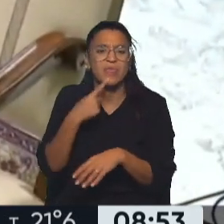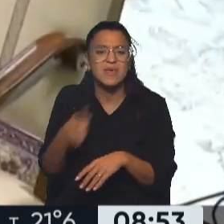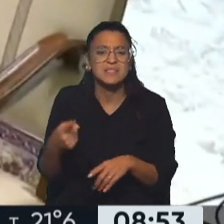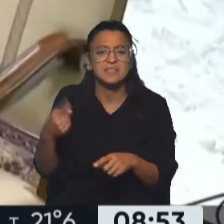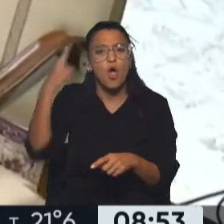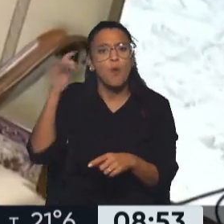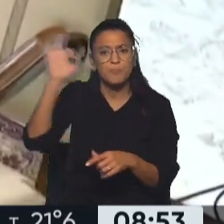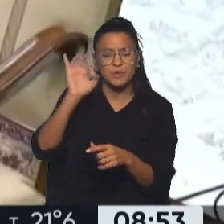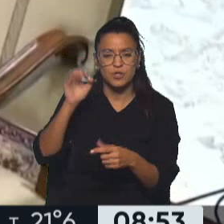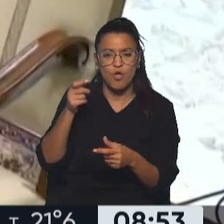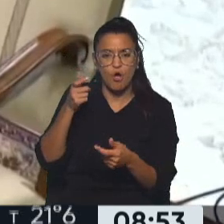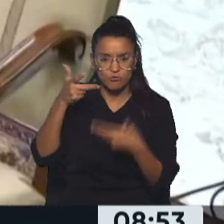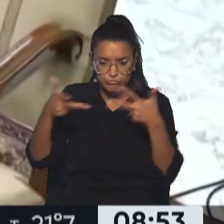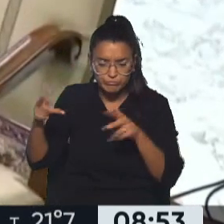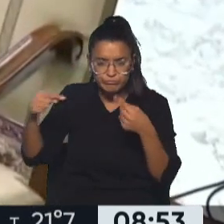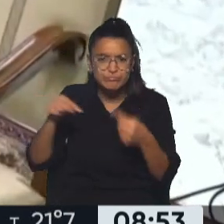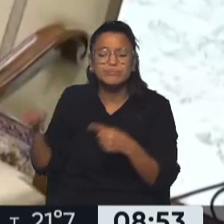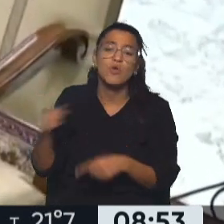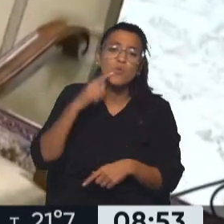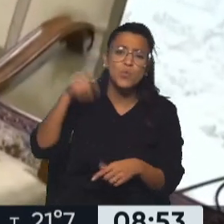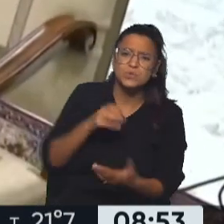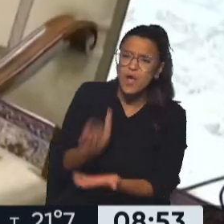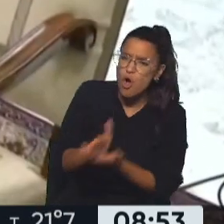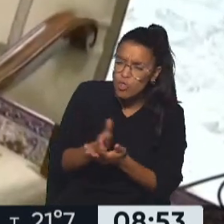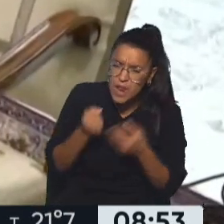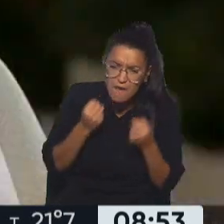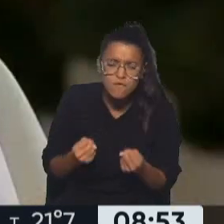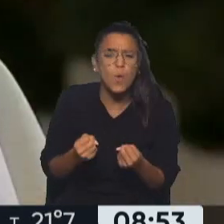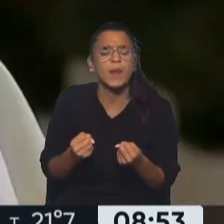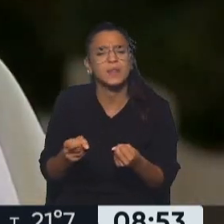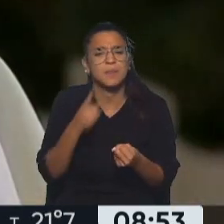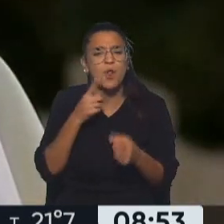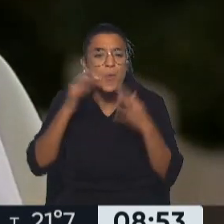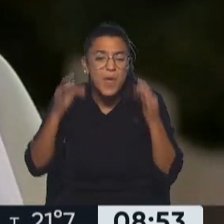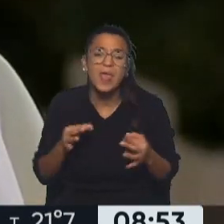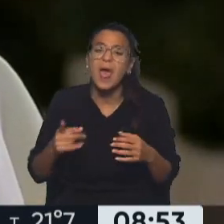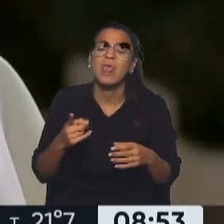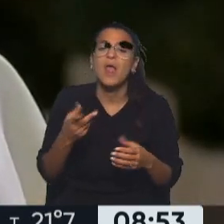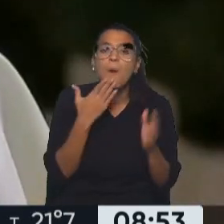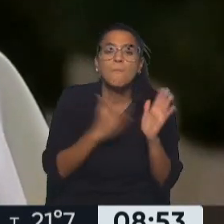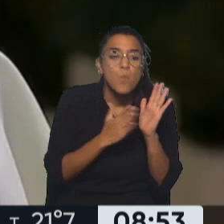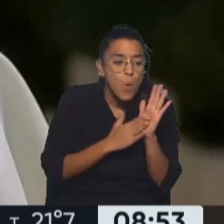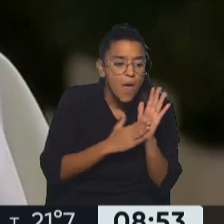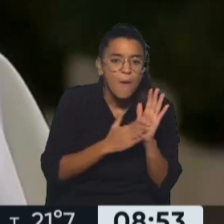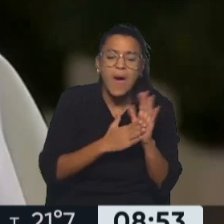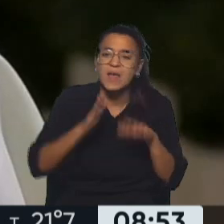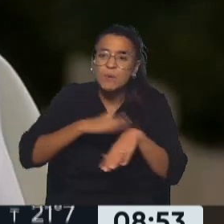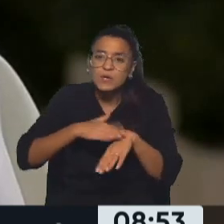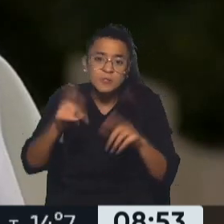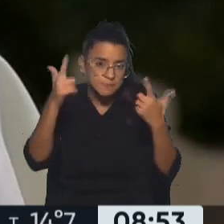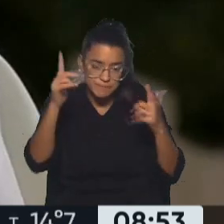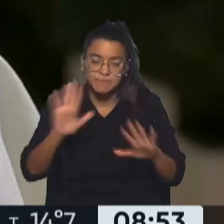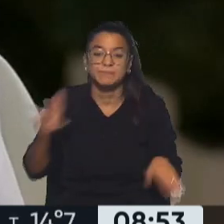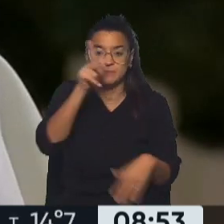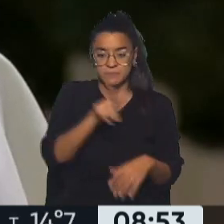Bueno, hay una condena muy grande contra Rusia, pero lo cierto es que en verdad no se conocen todavía pruebas sobre responsabilidades. Bueno, el Papa